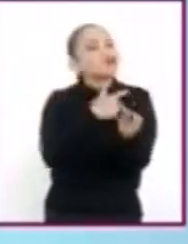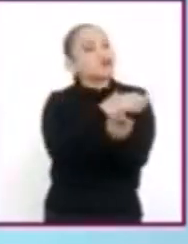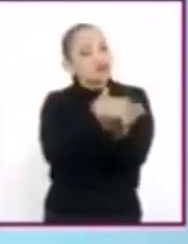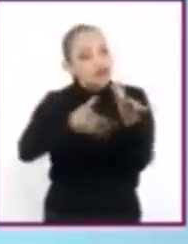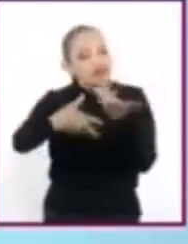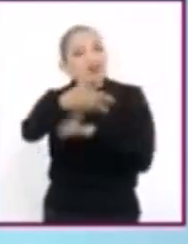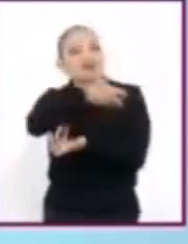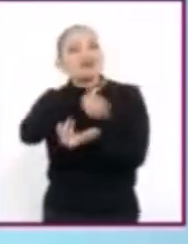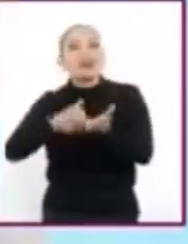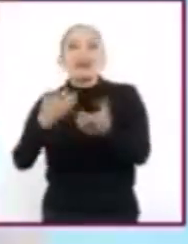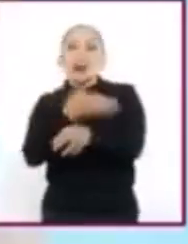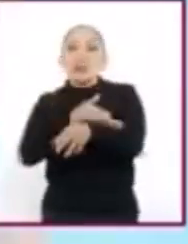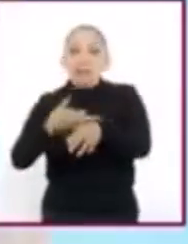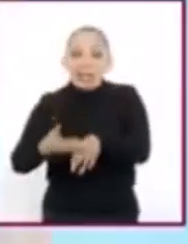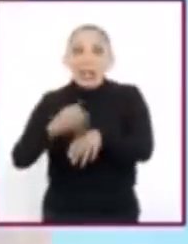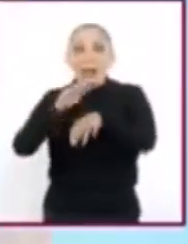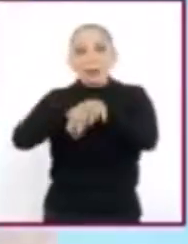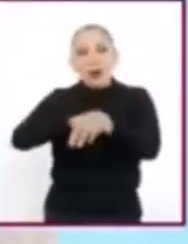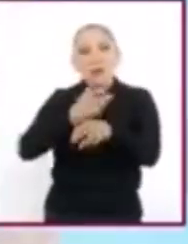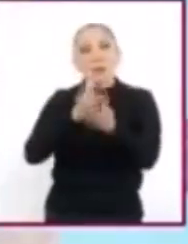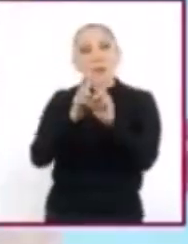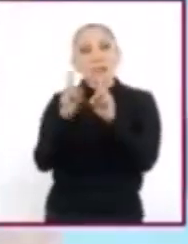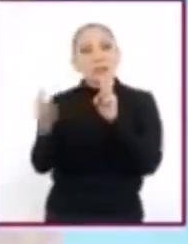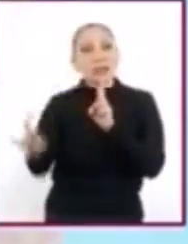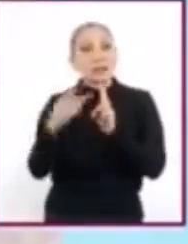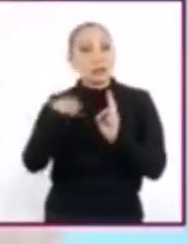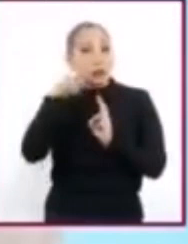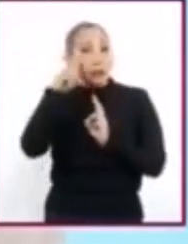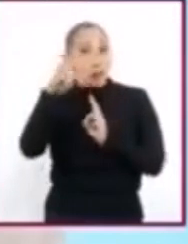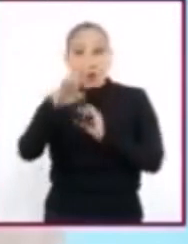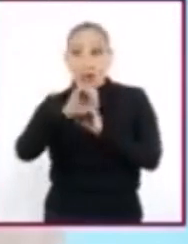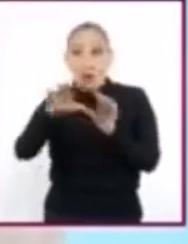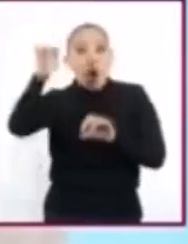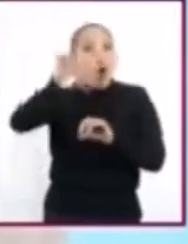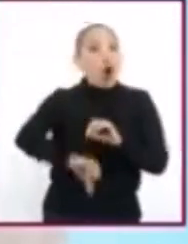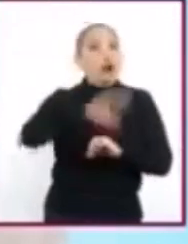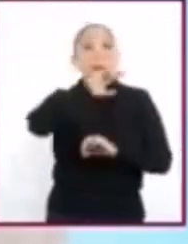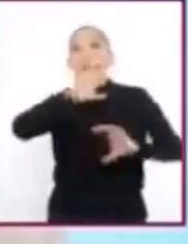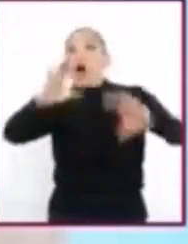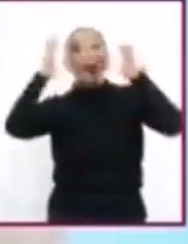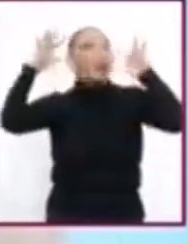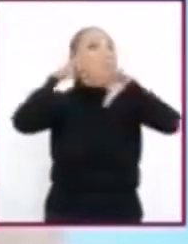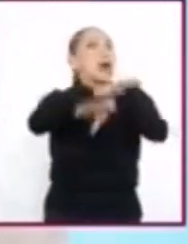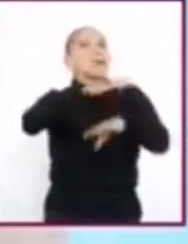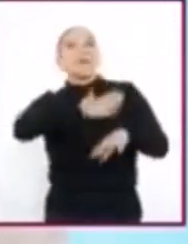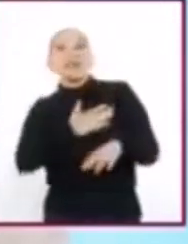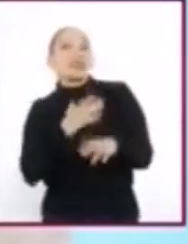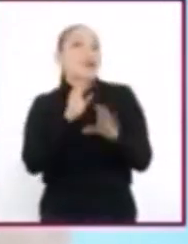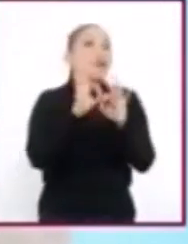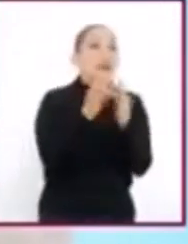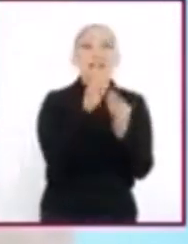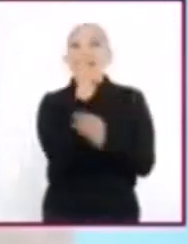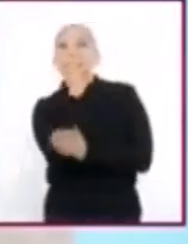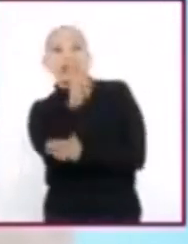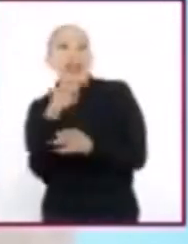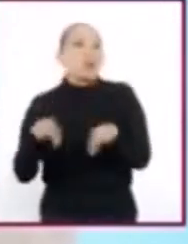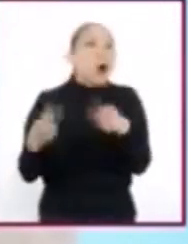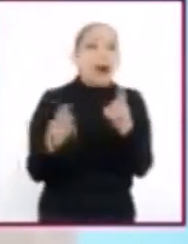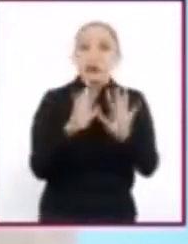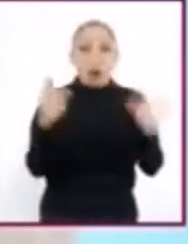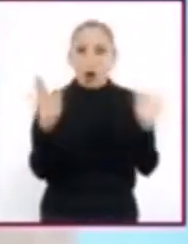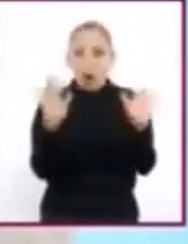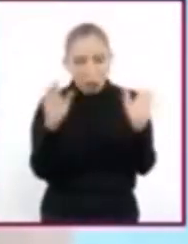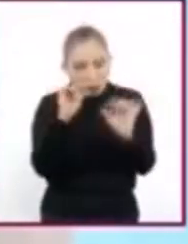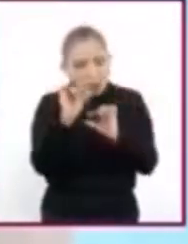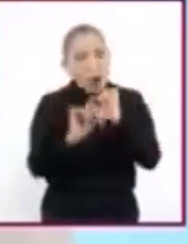amigos y vecinos? Es evidente que no podemos cambiar de un día para otro la forma como respondemos a los conflictos, pero